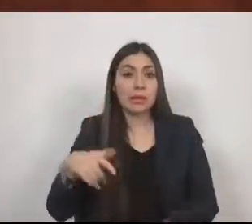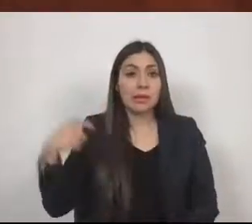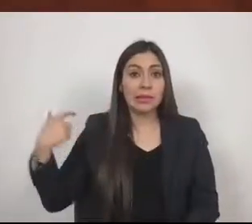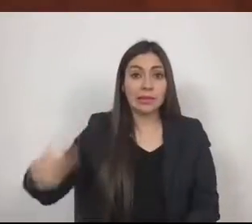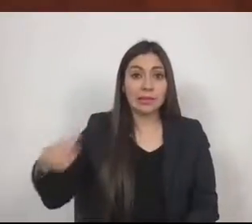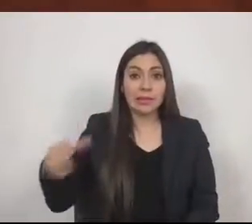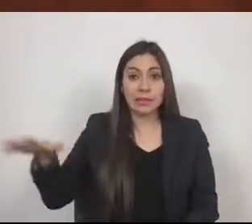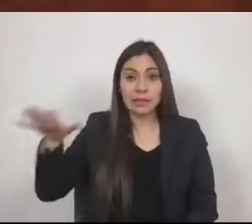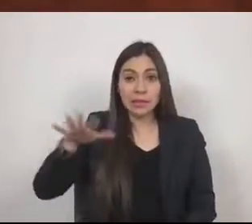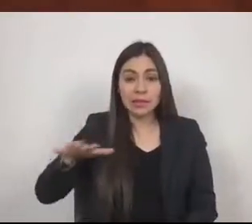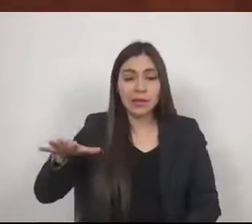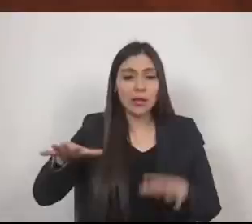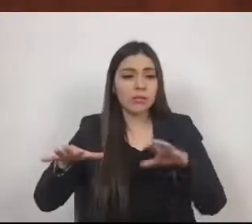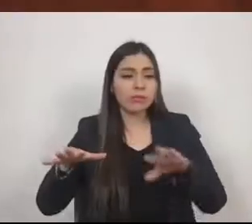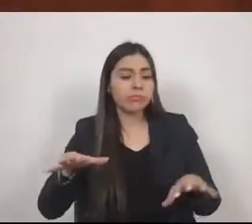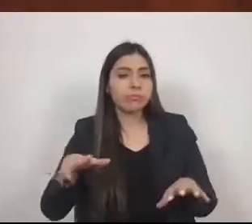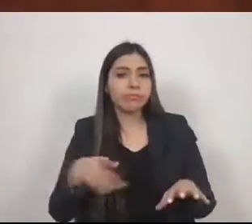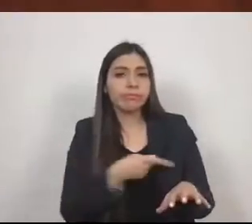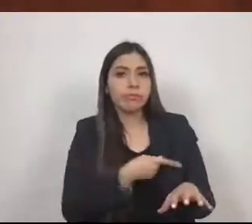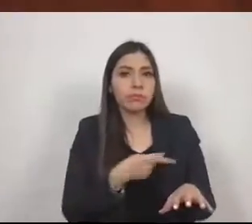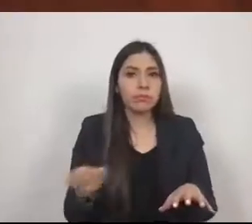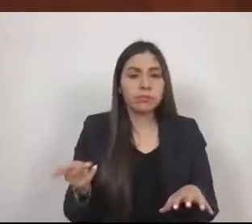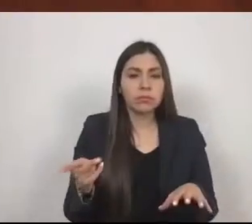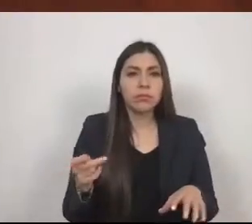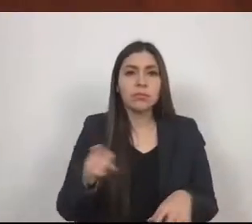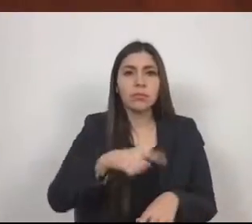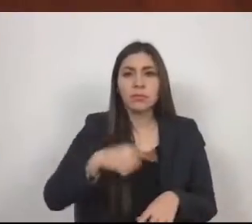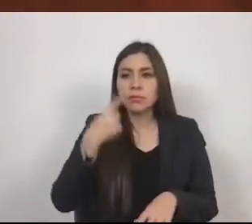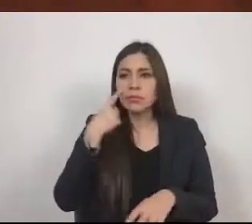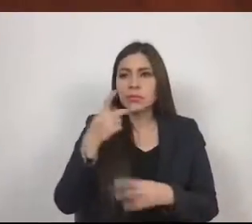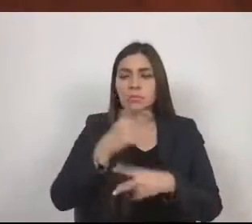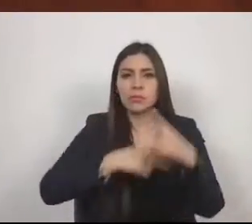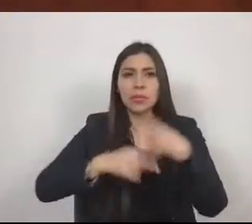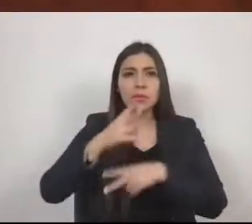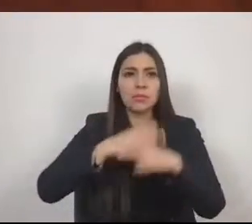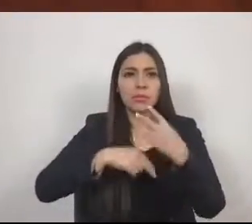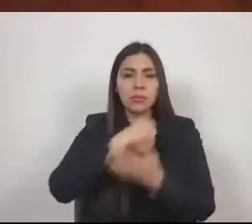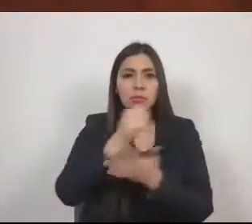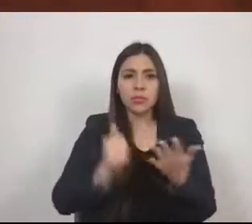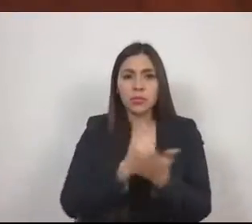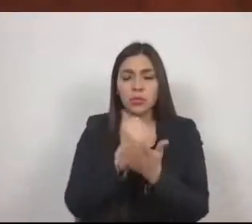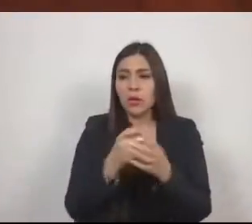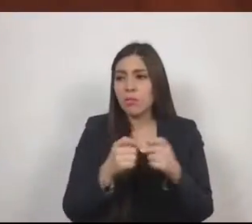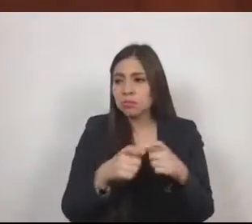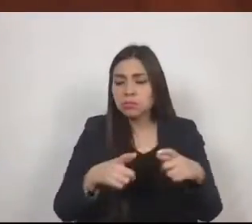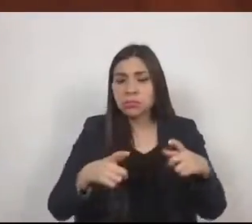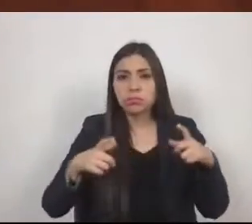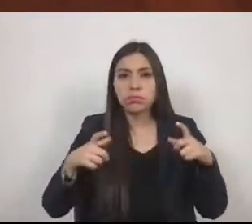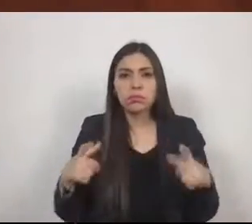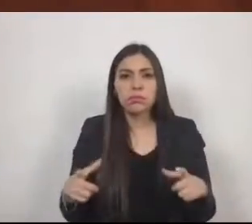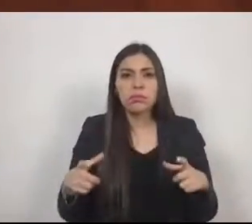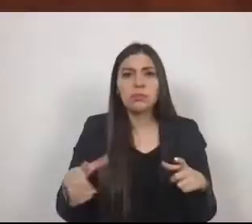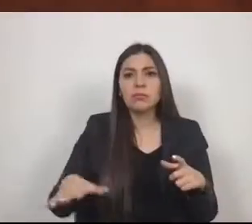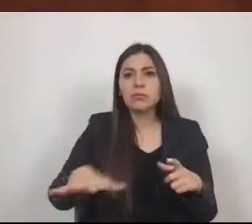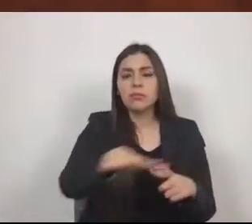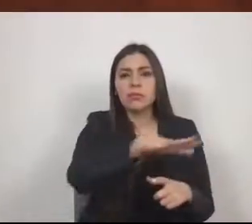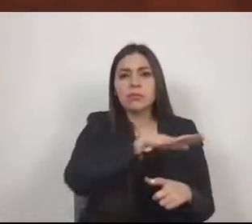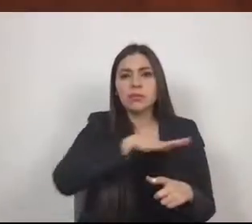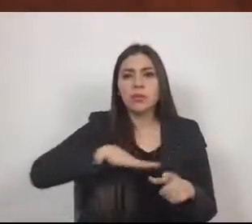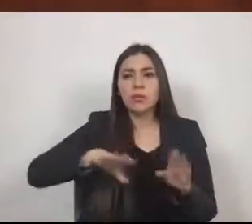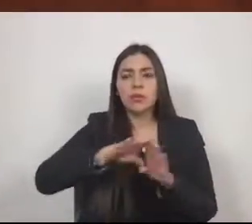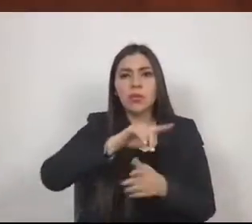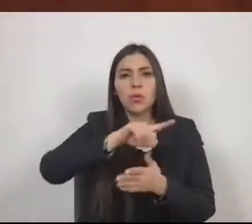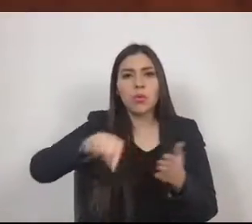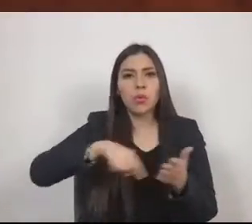de zonas metropolitanas puede entenderse como una red de conglomerados y núcleos urbanos que se